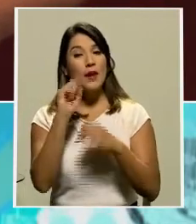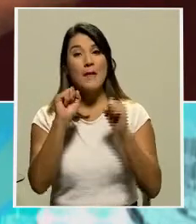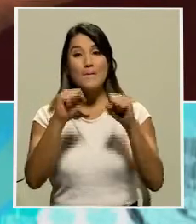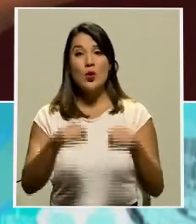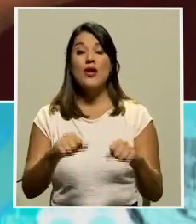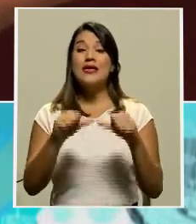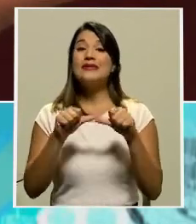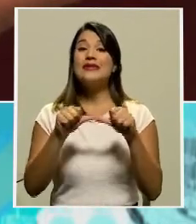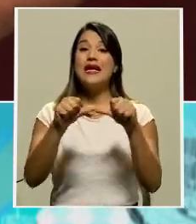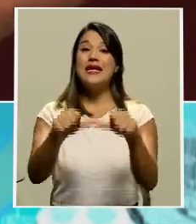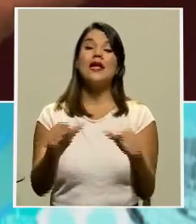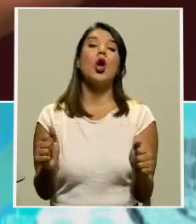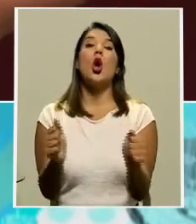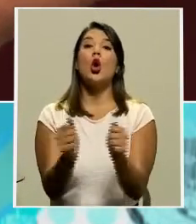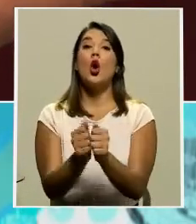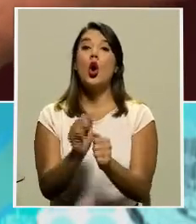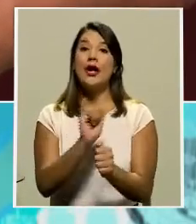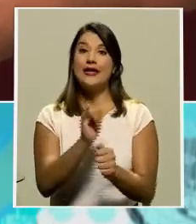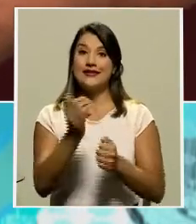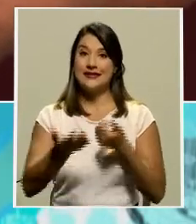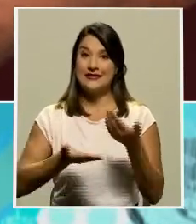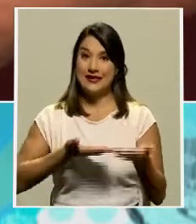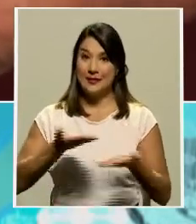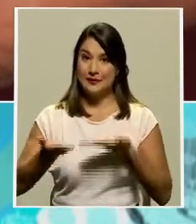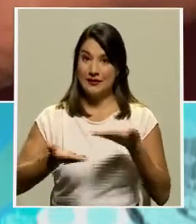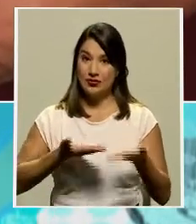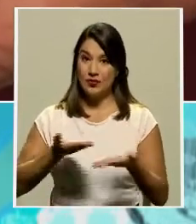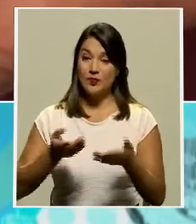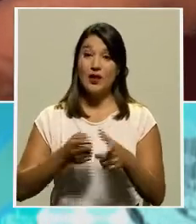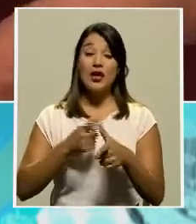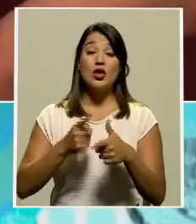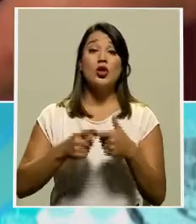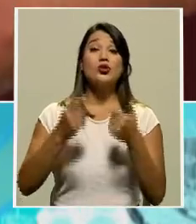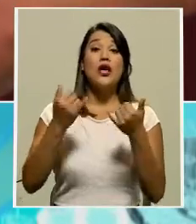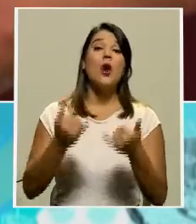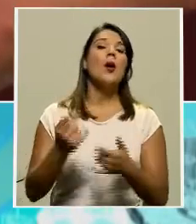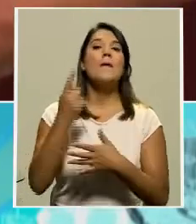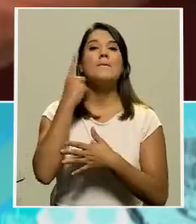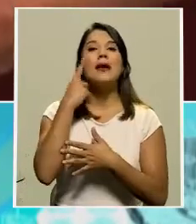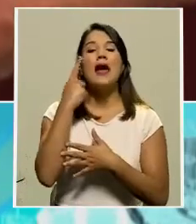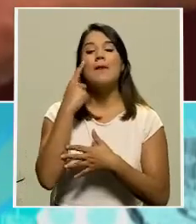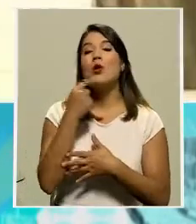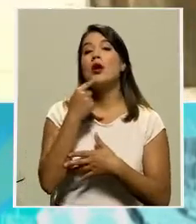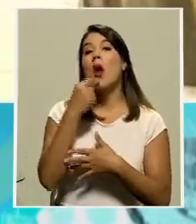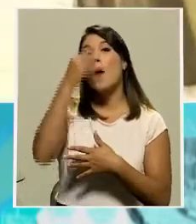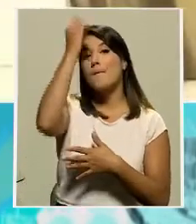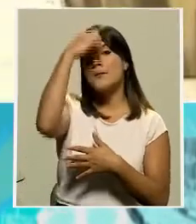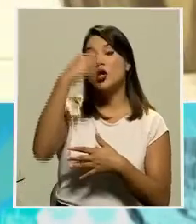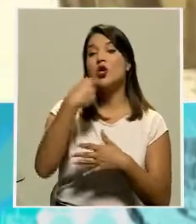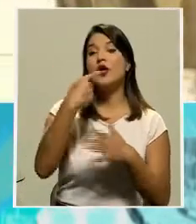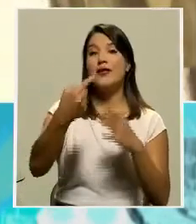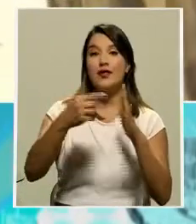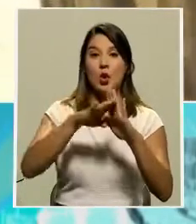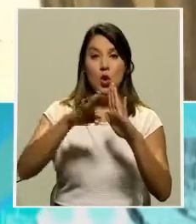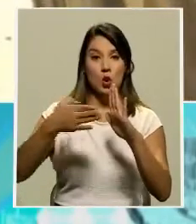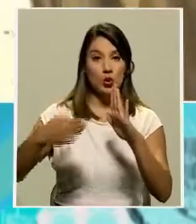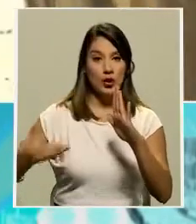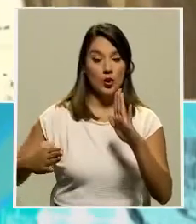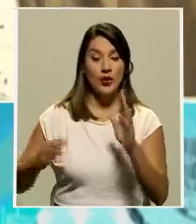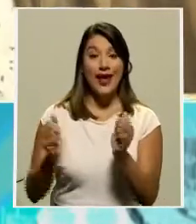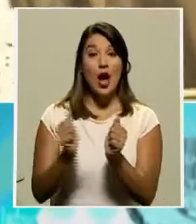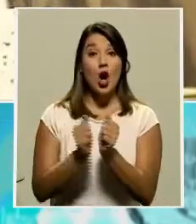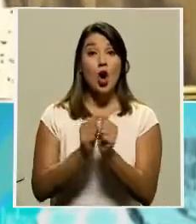a este servicio de monitoreo. Veamos lo que señaló la Contraloría con esta respuesta que les dio el día de hoy.